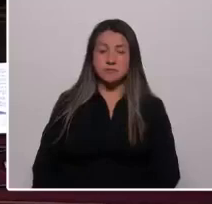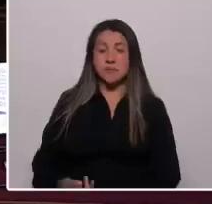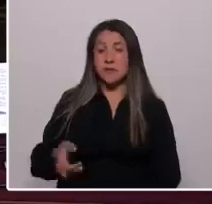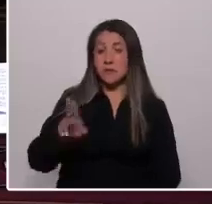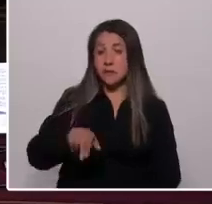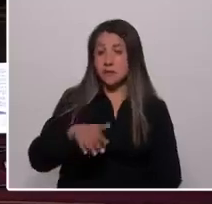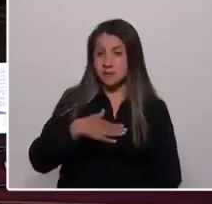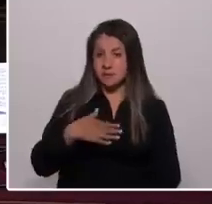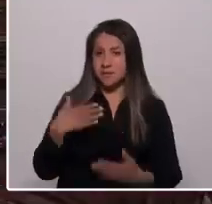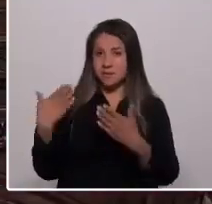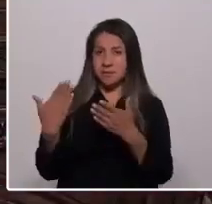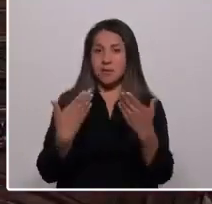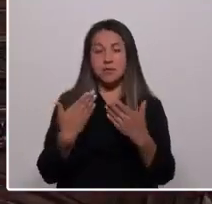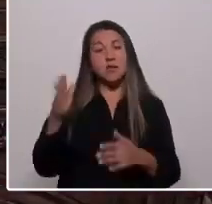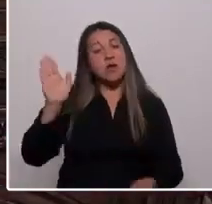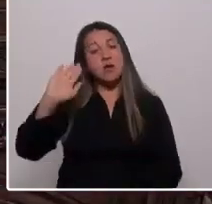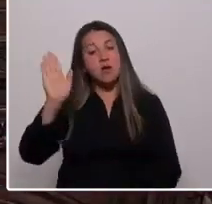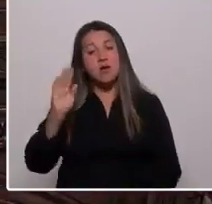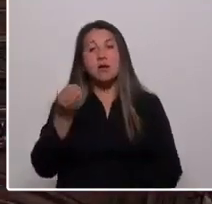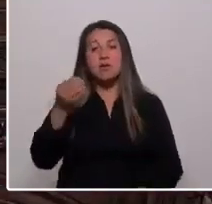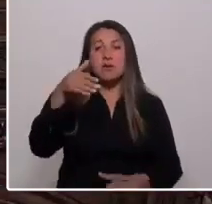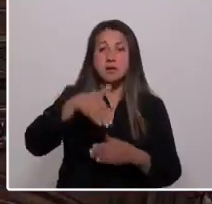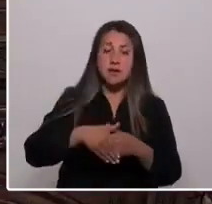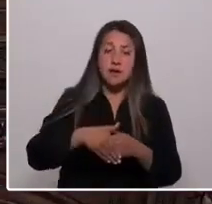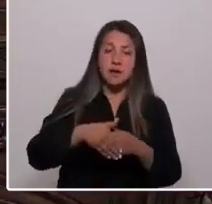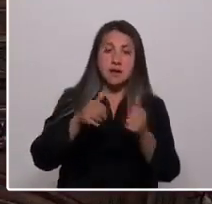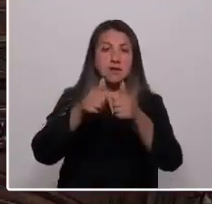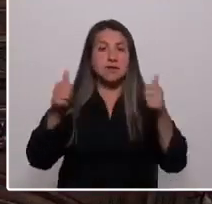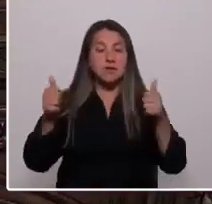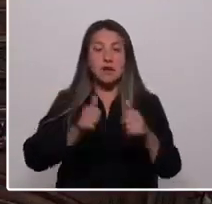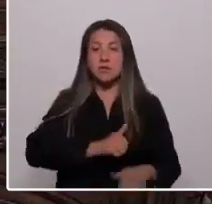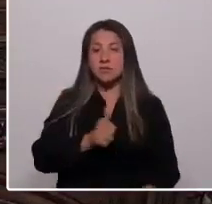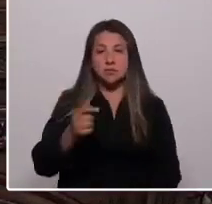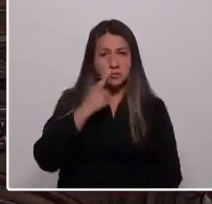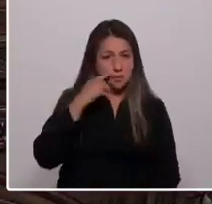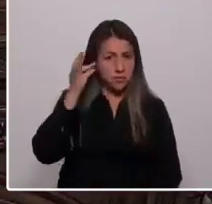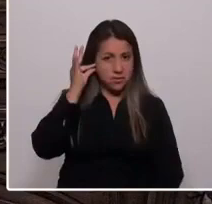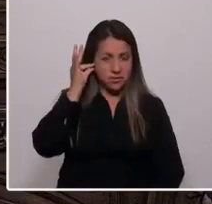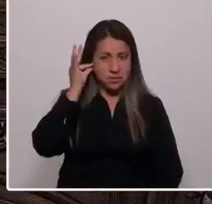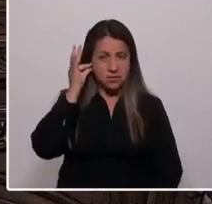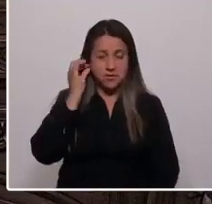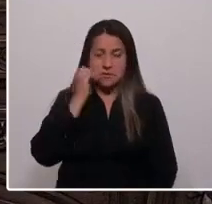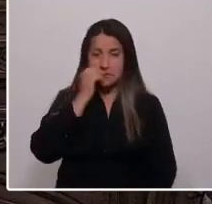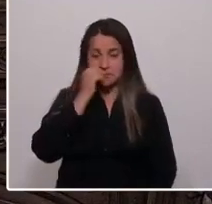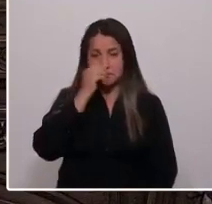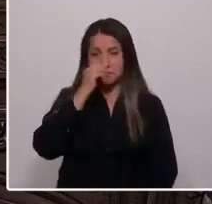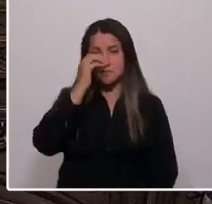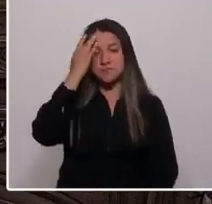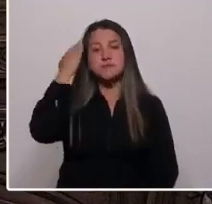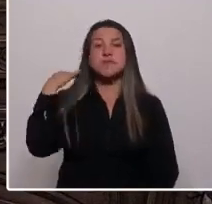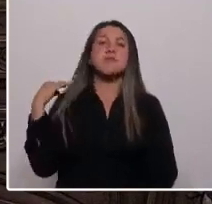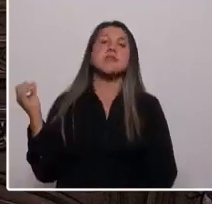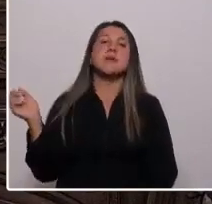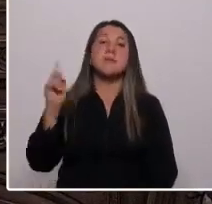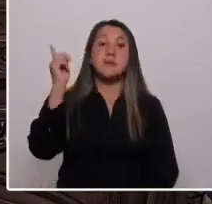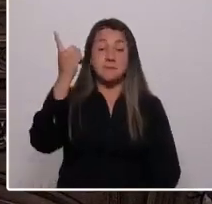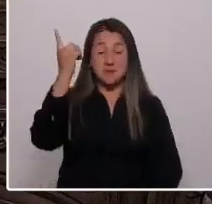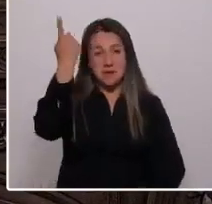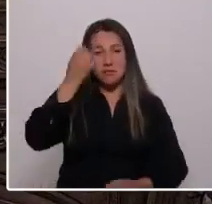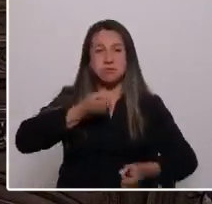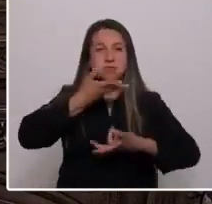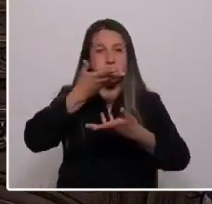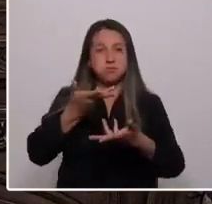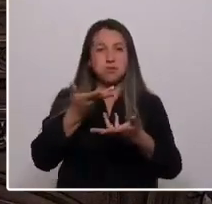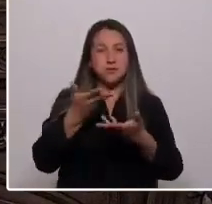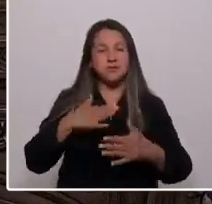Hola, buenas tardes a la mesa, a todos y a todas. Lo primero que me gustaría decir es que estoy muy contento.